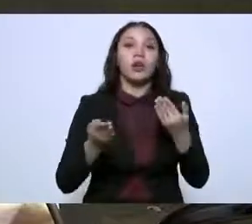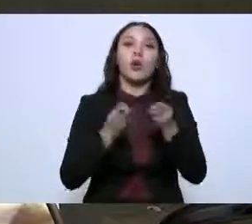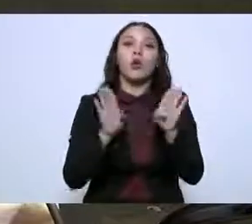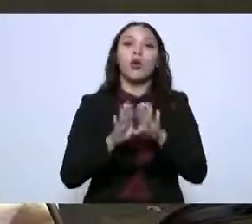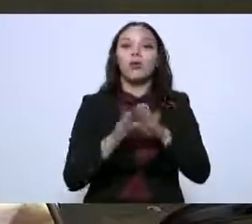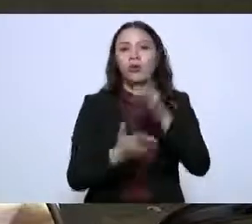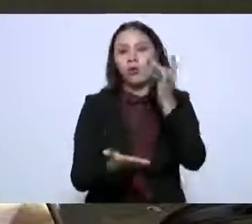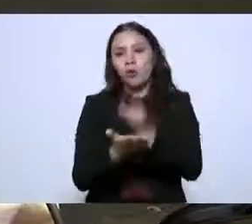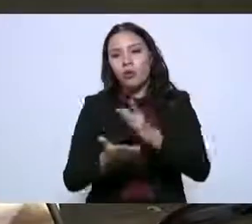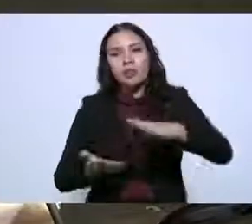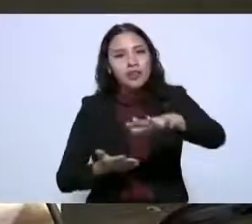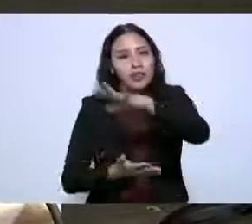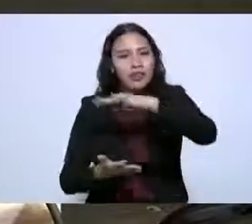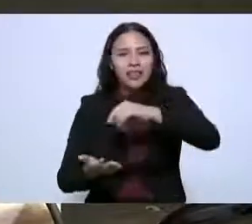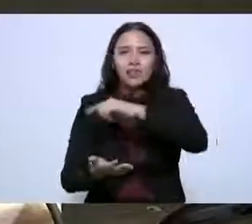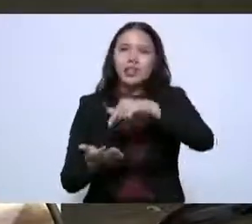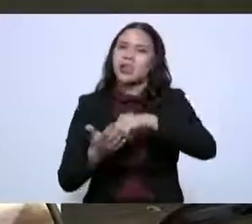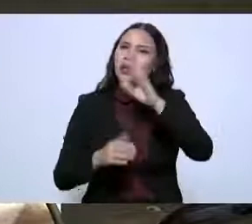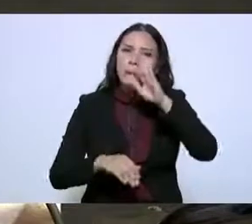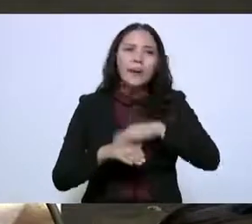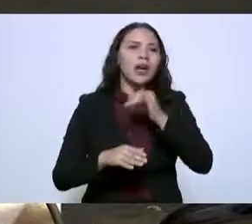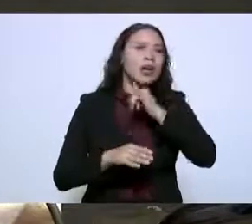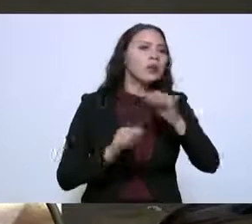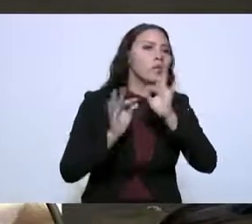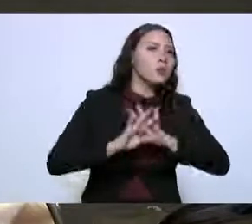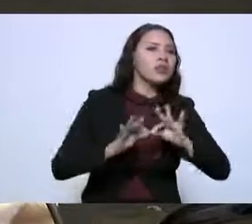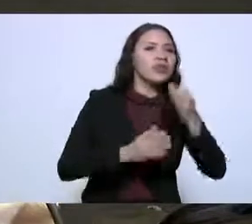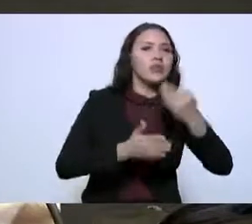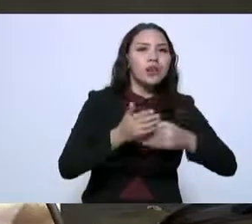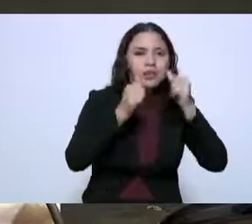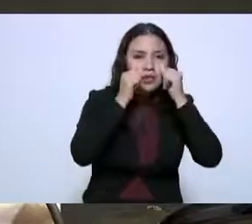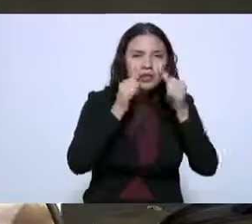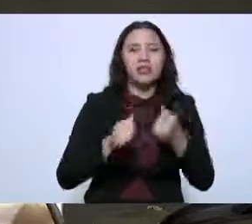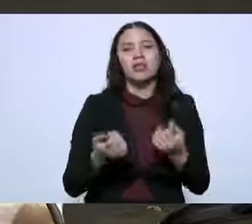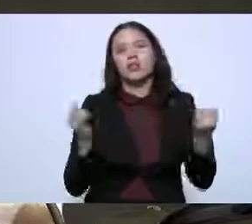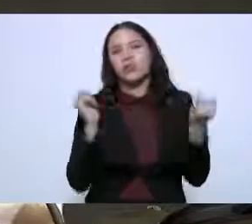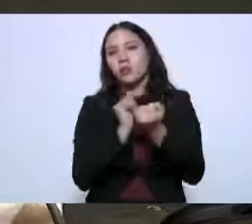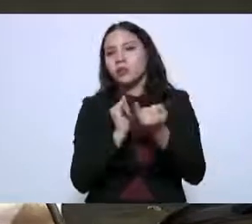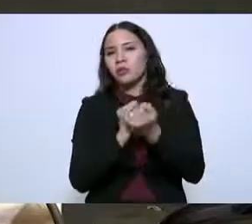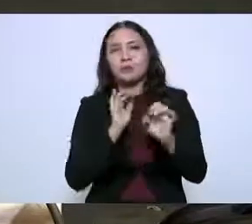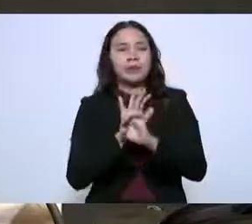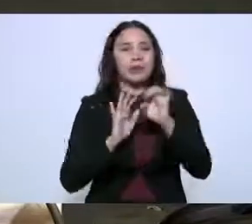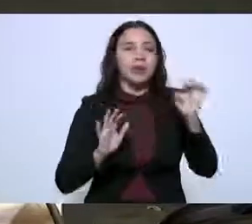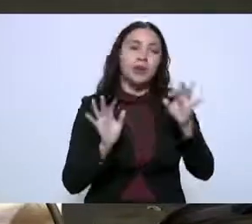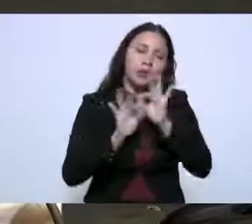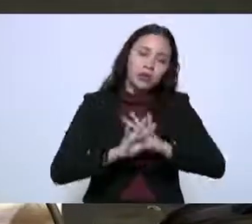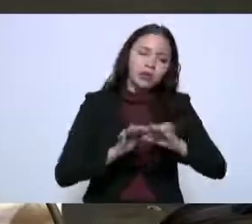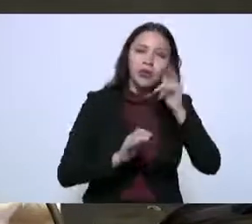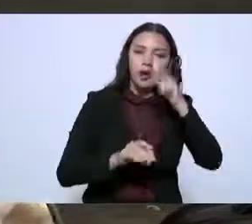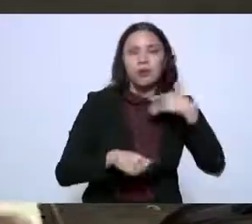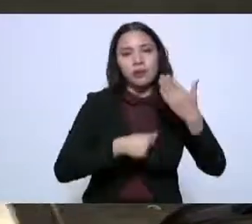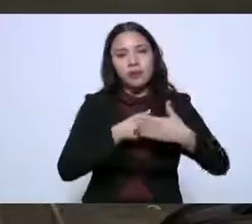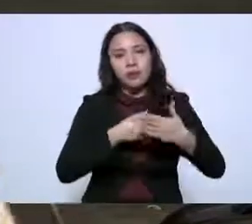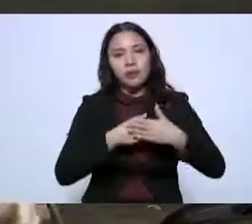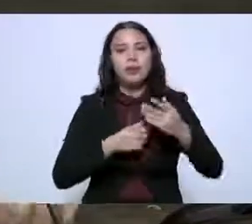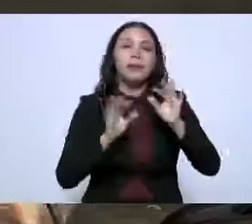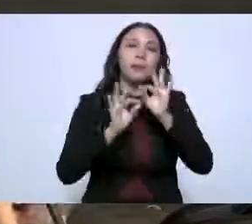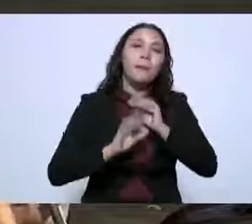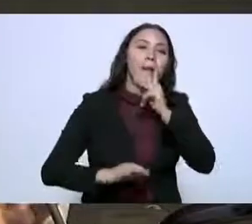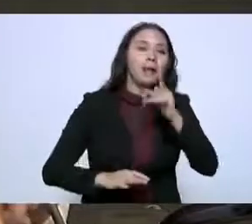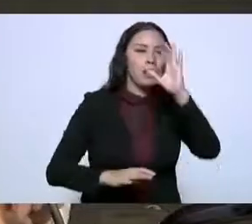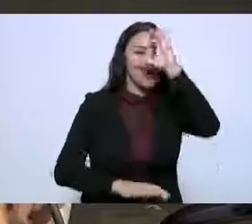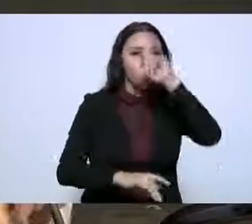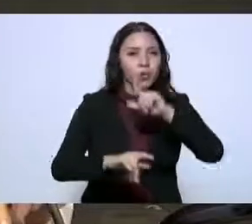aquellas colonias que más que más lo necesitan así como pues es un eje de transformación la cultura